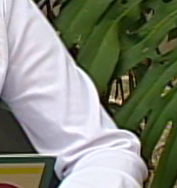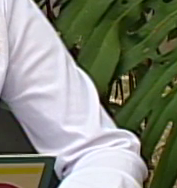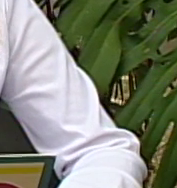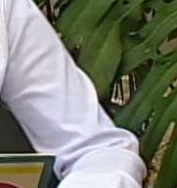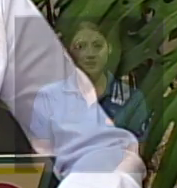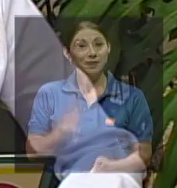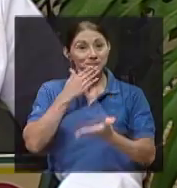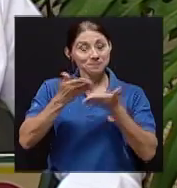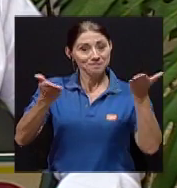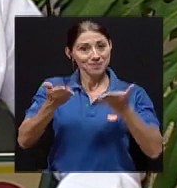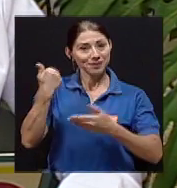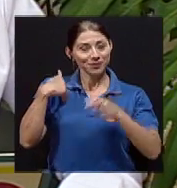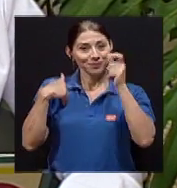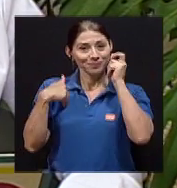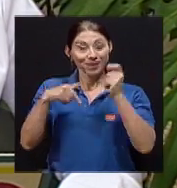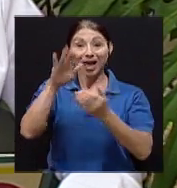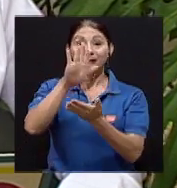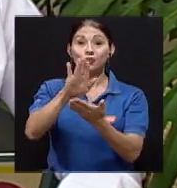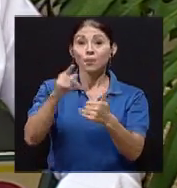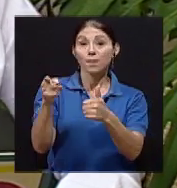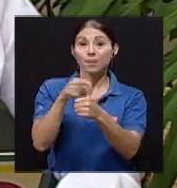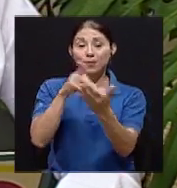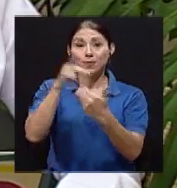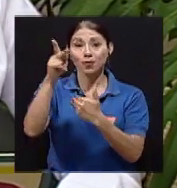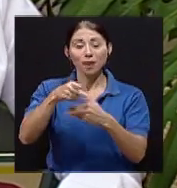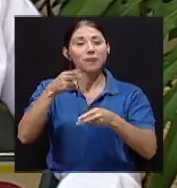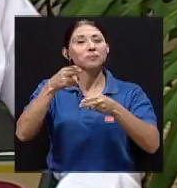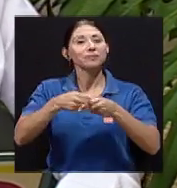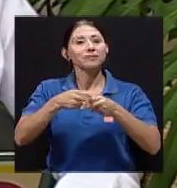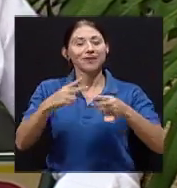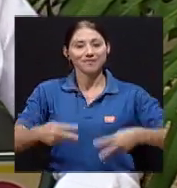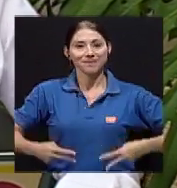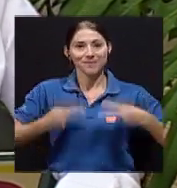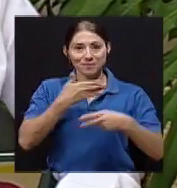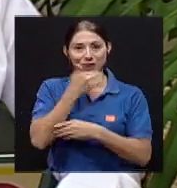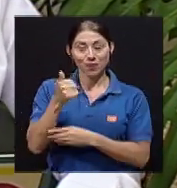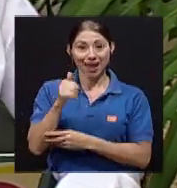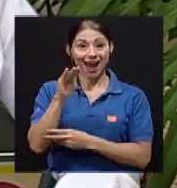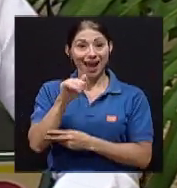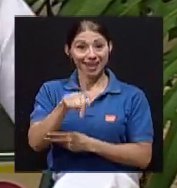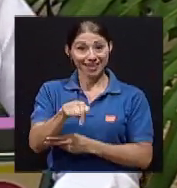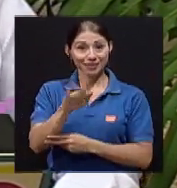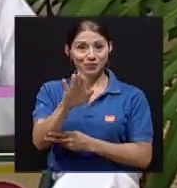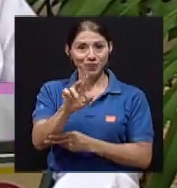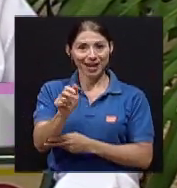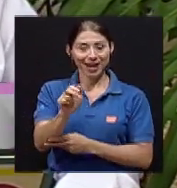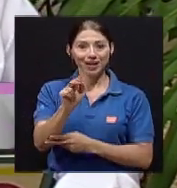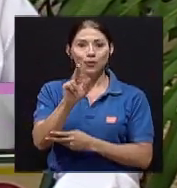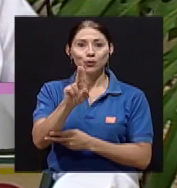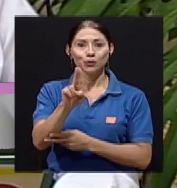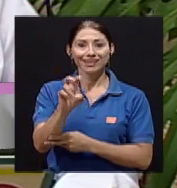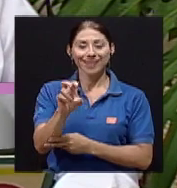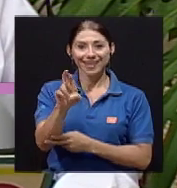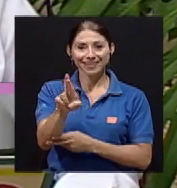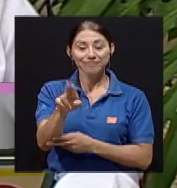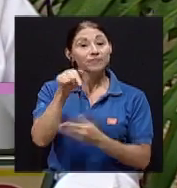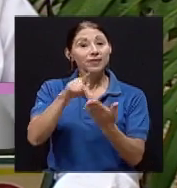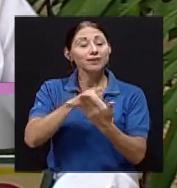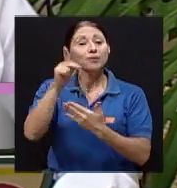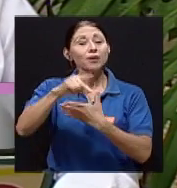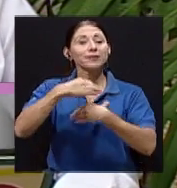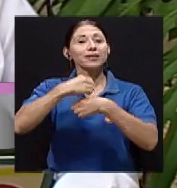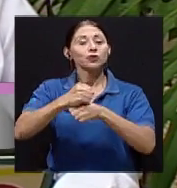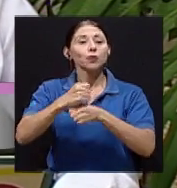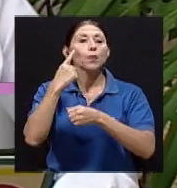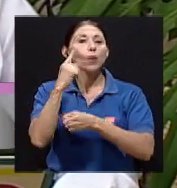Bienvenidas y bienvenidos a su primer programa de vivir mejor aquí en su canal. Este es un programa producido por canal